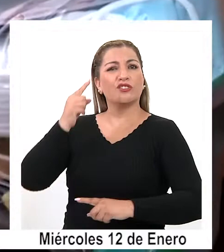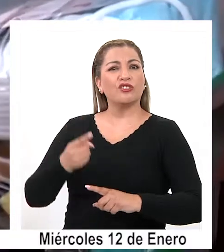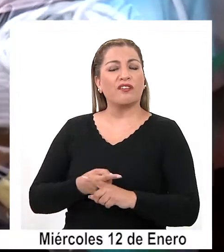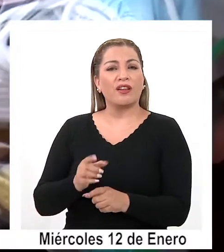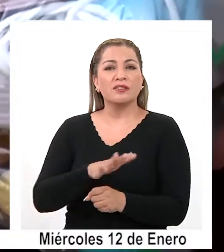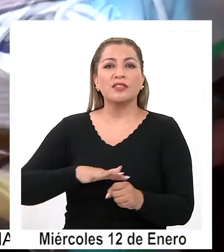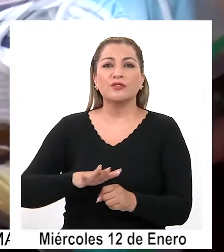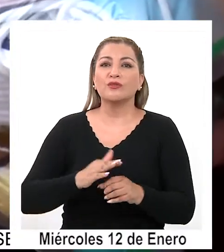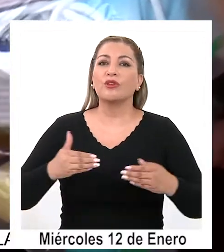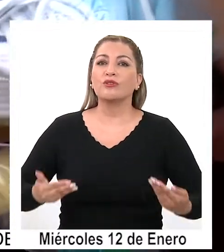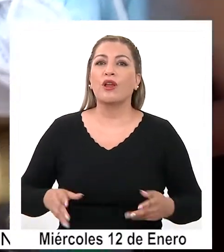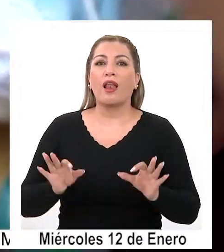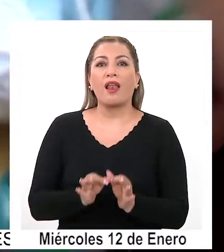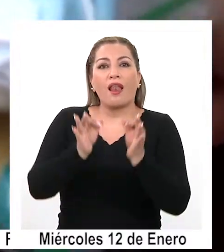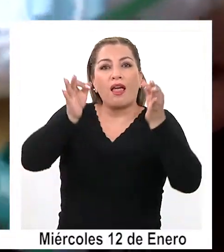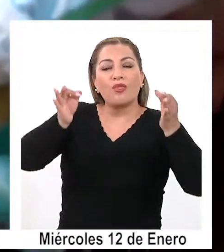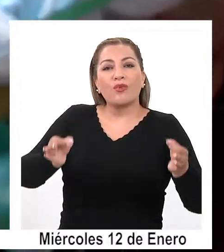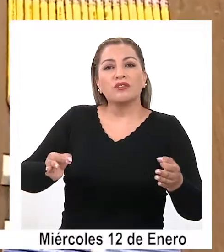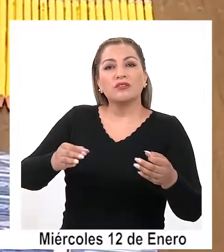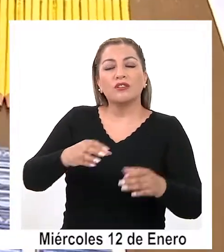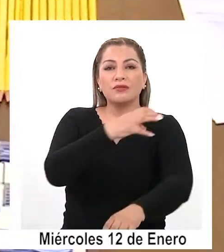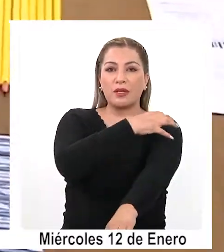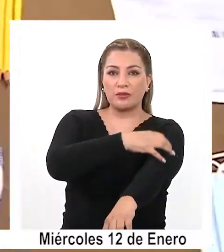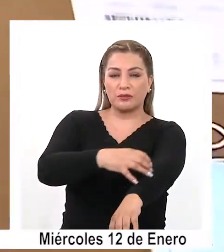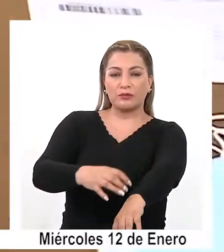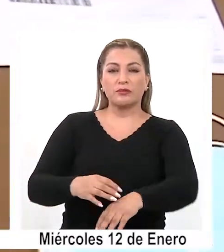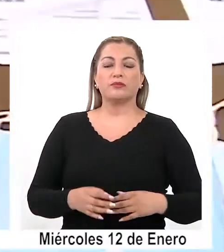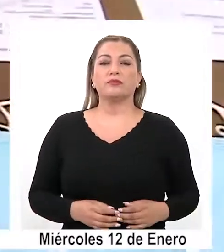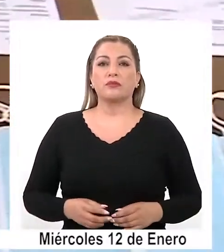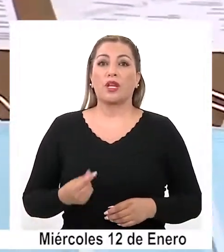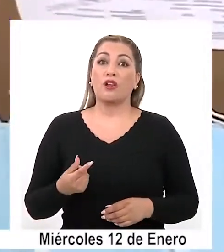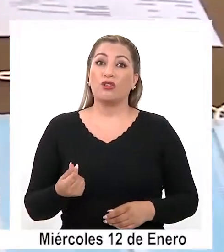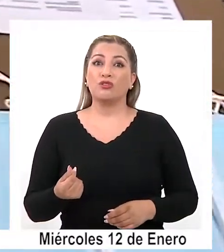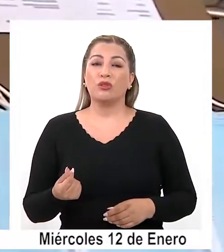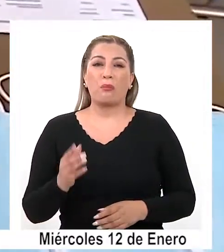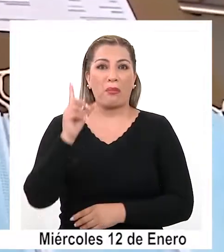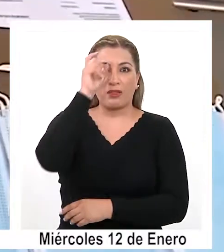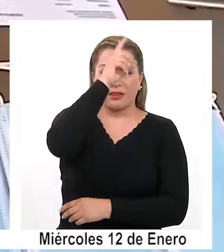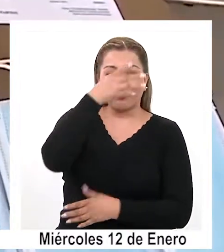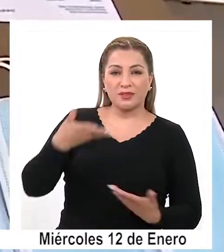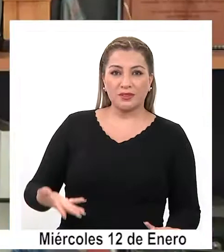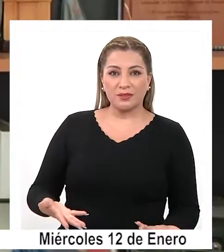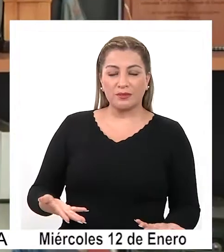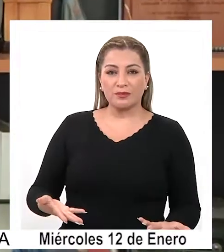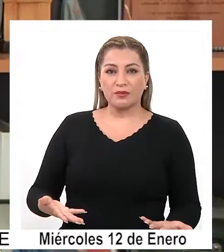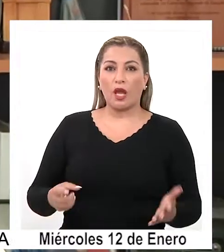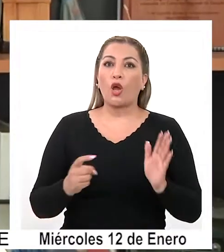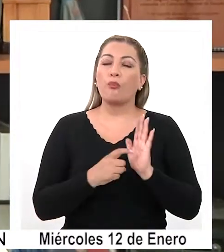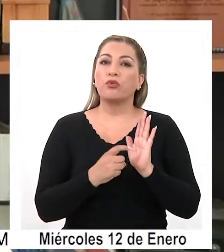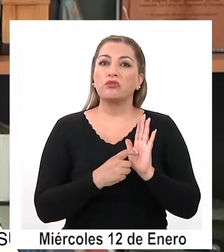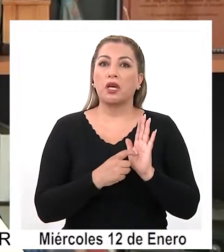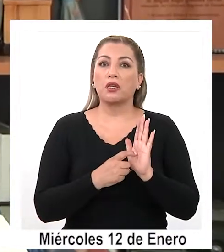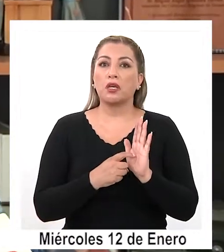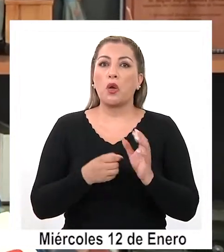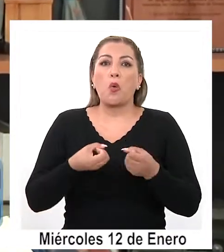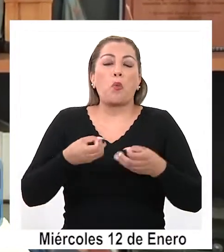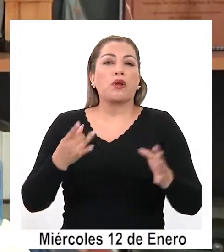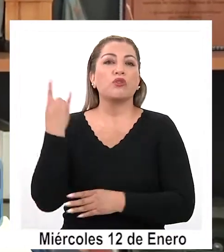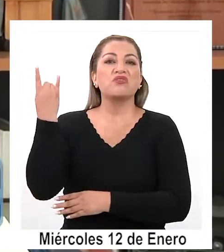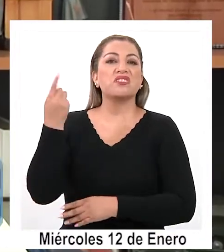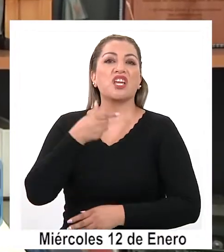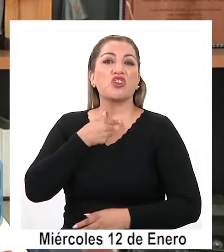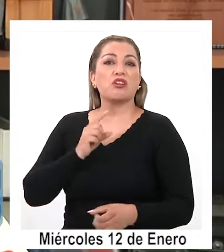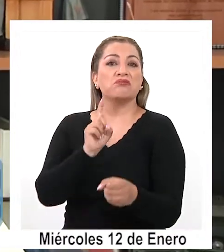actual de la educación en el país. El costo es que más me complica, porque por el puntaje puedo quedar donde quiera que